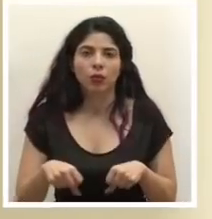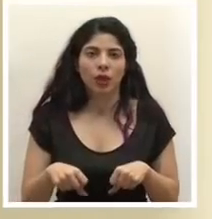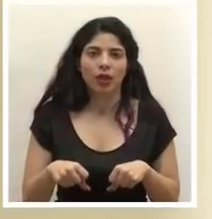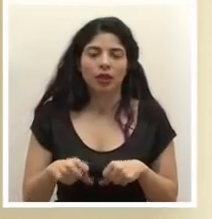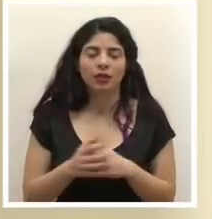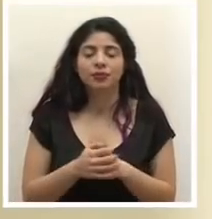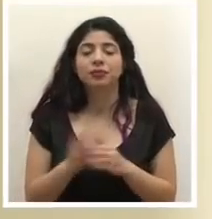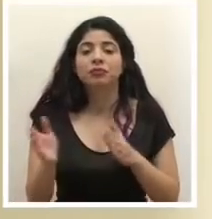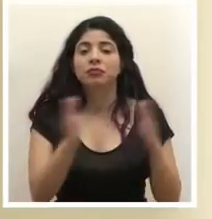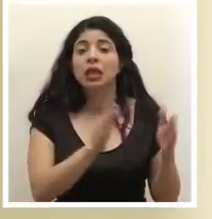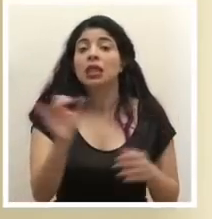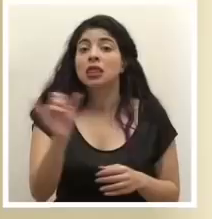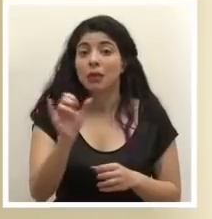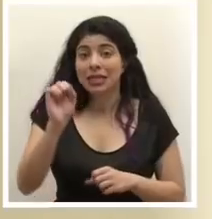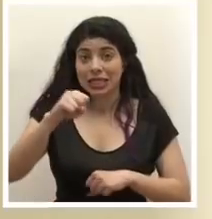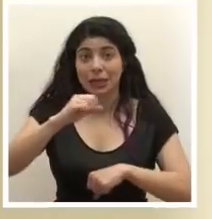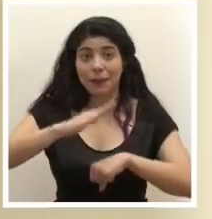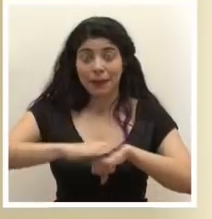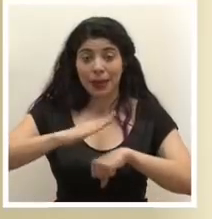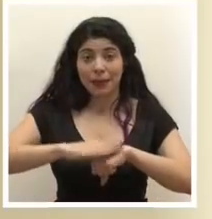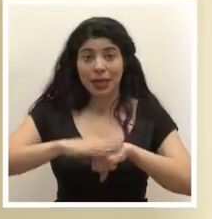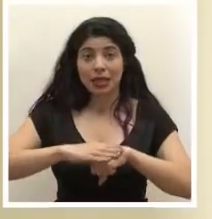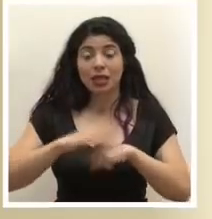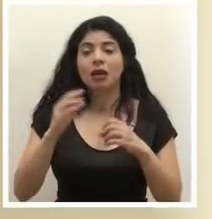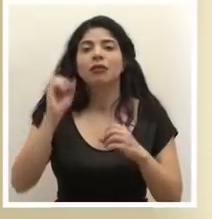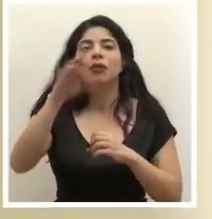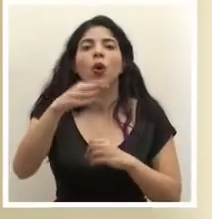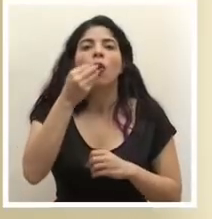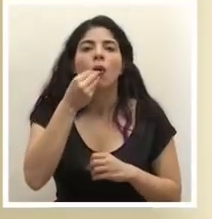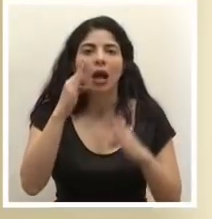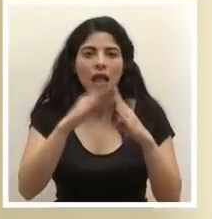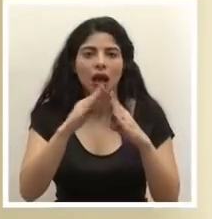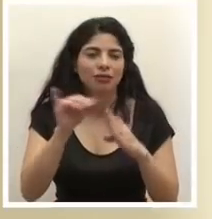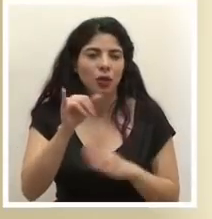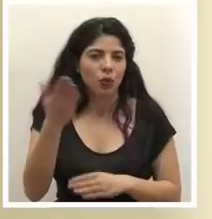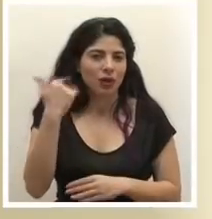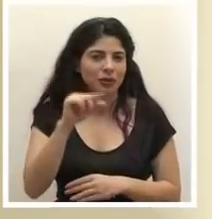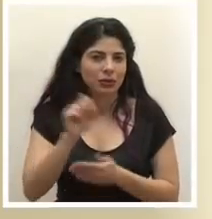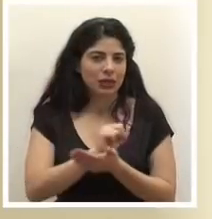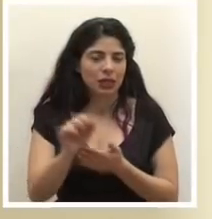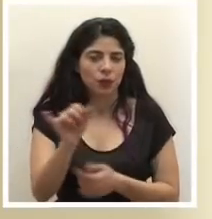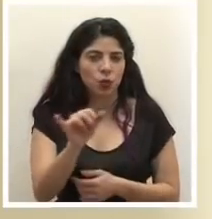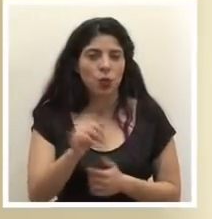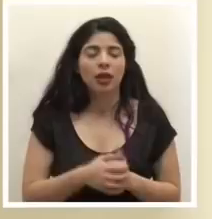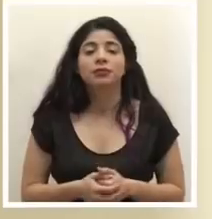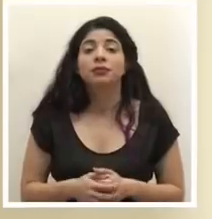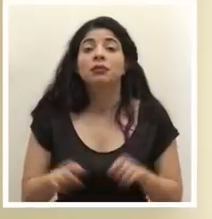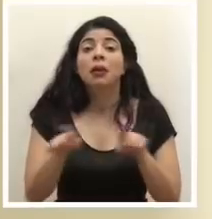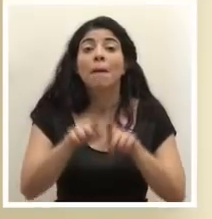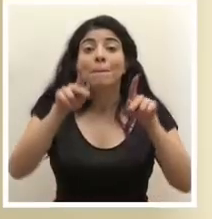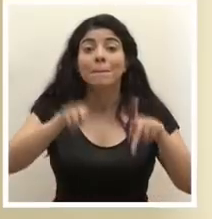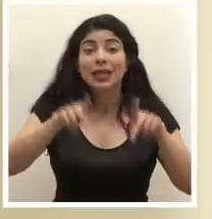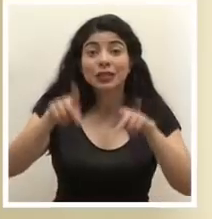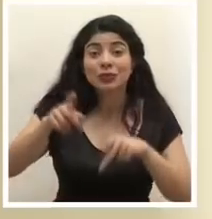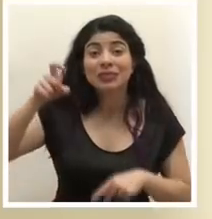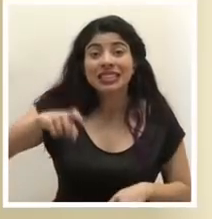podrá funcionar el servicio a domicilio tal cual lo teníamos en Semana Santa. Asimismo, las personas